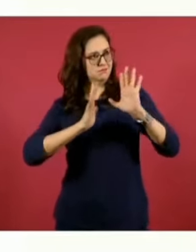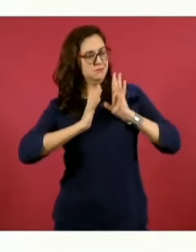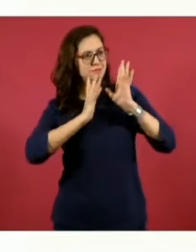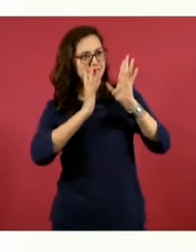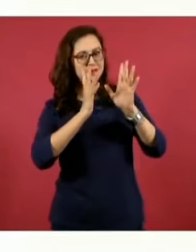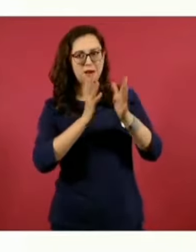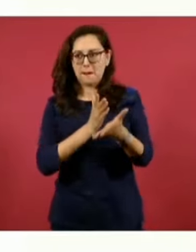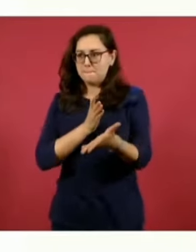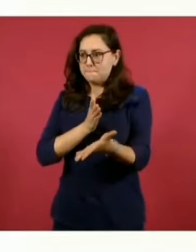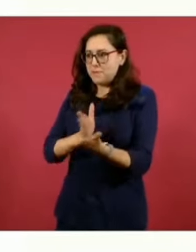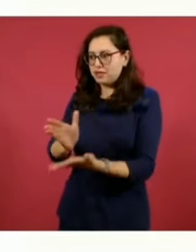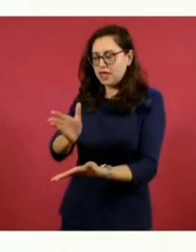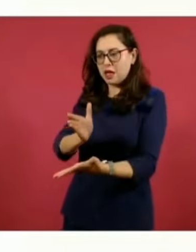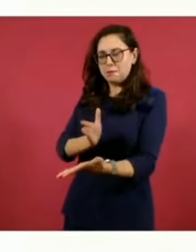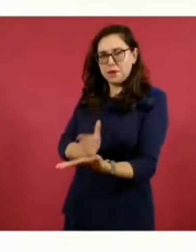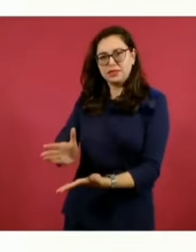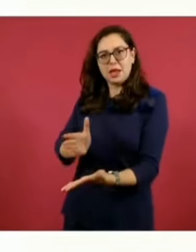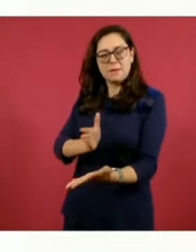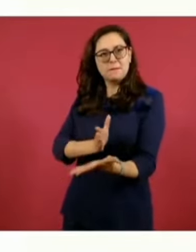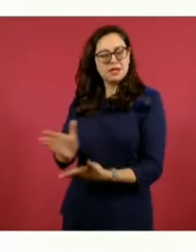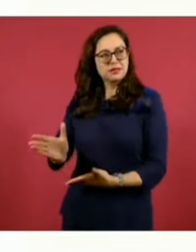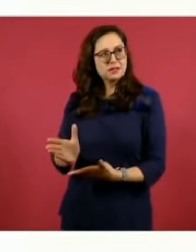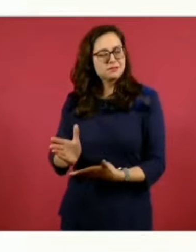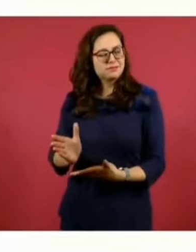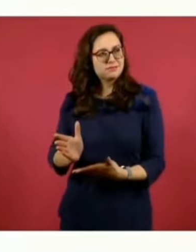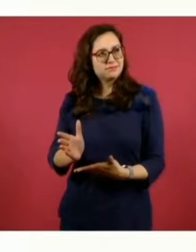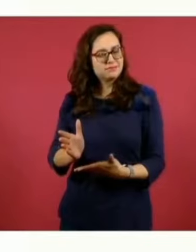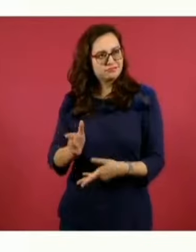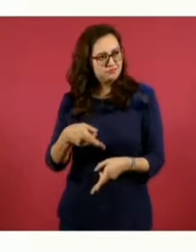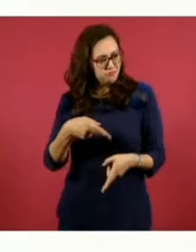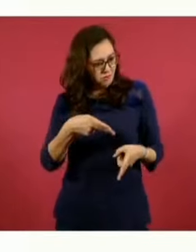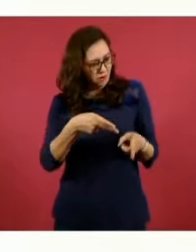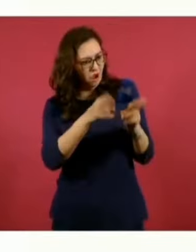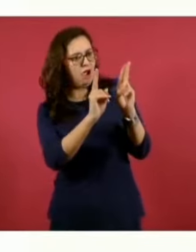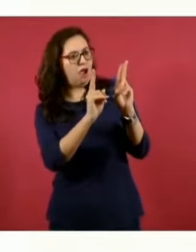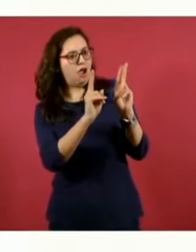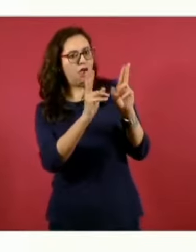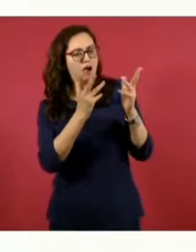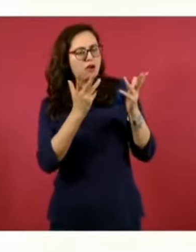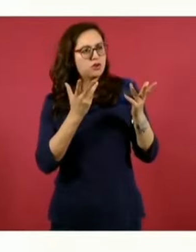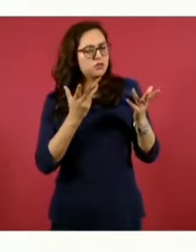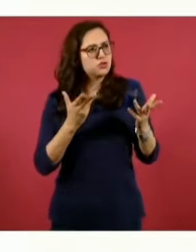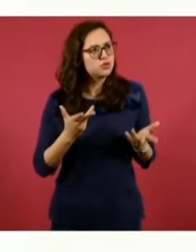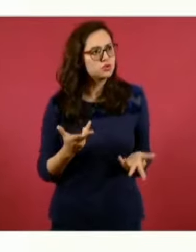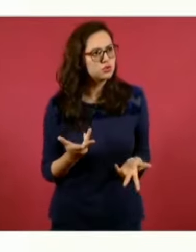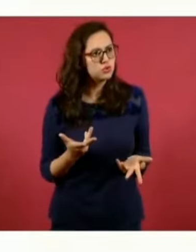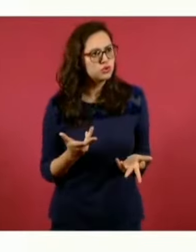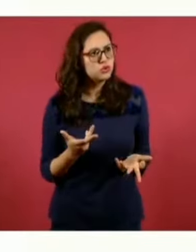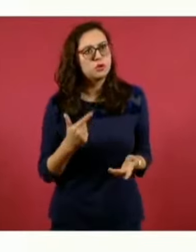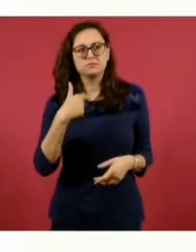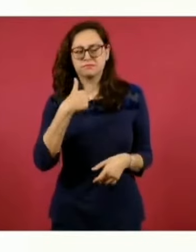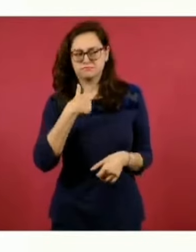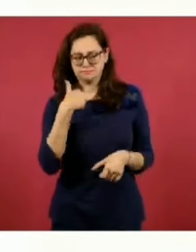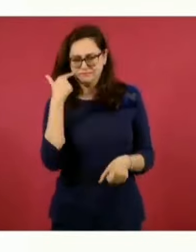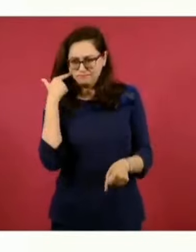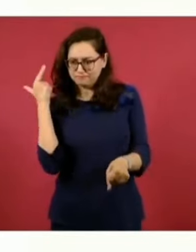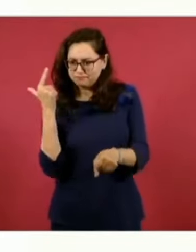que lleva a cabo la autollamada Organización